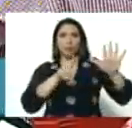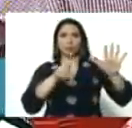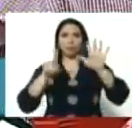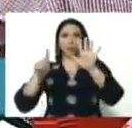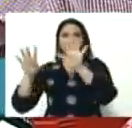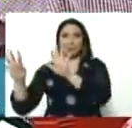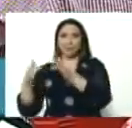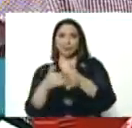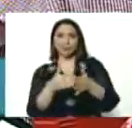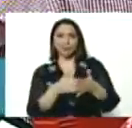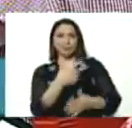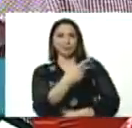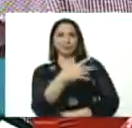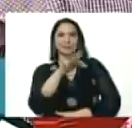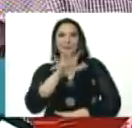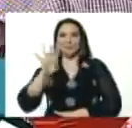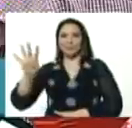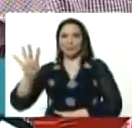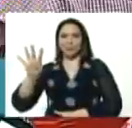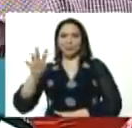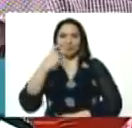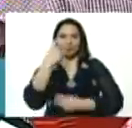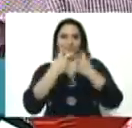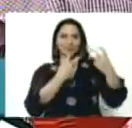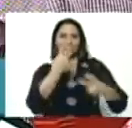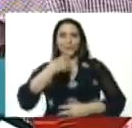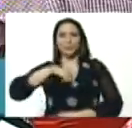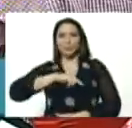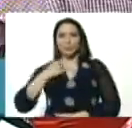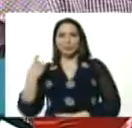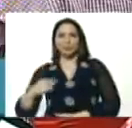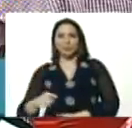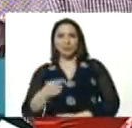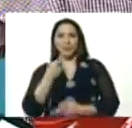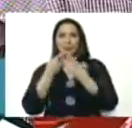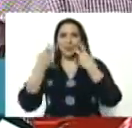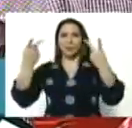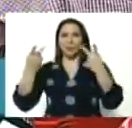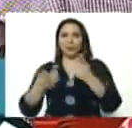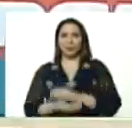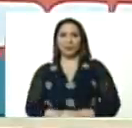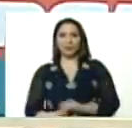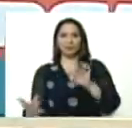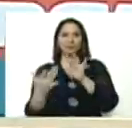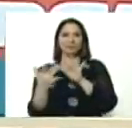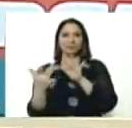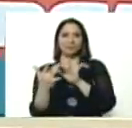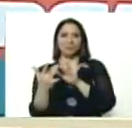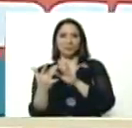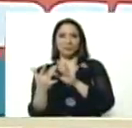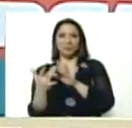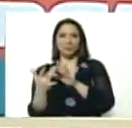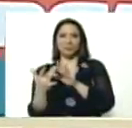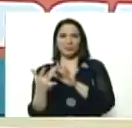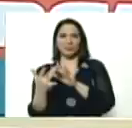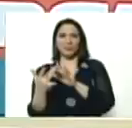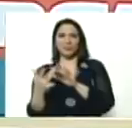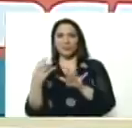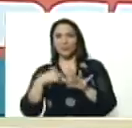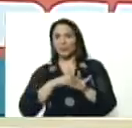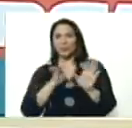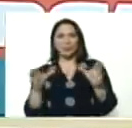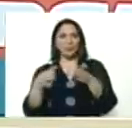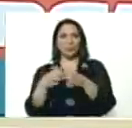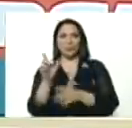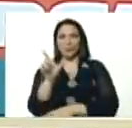.354 electores. Tenemos una comunicación, un contacto en la reunión de nuestro partido,